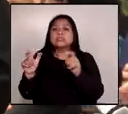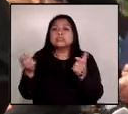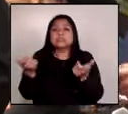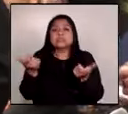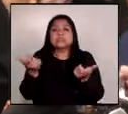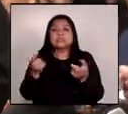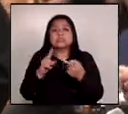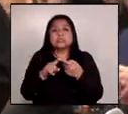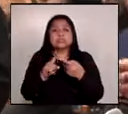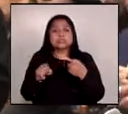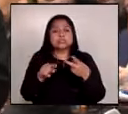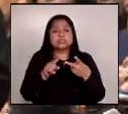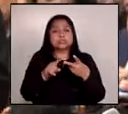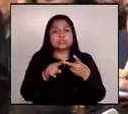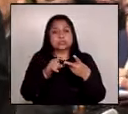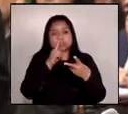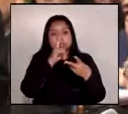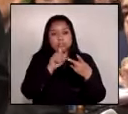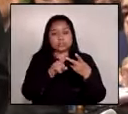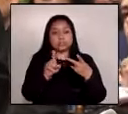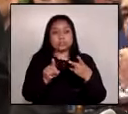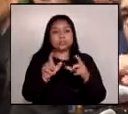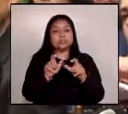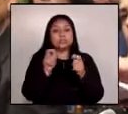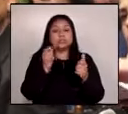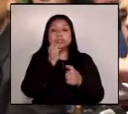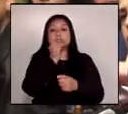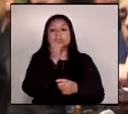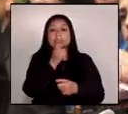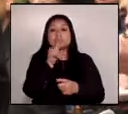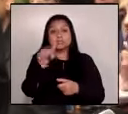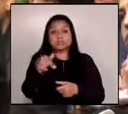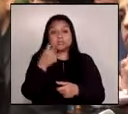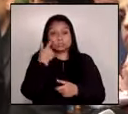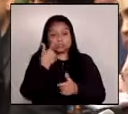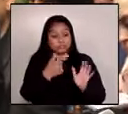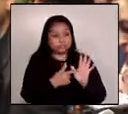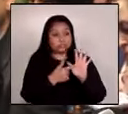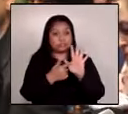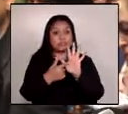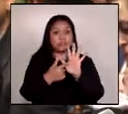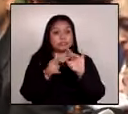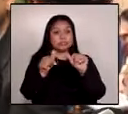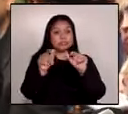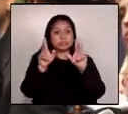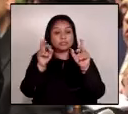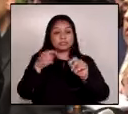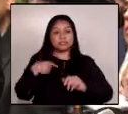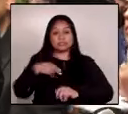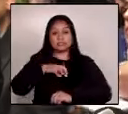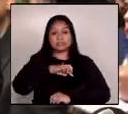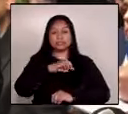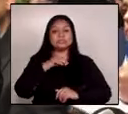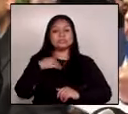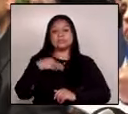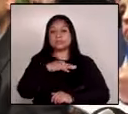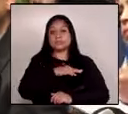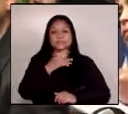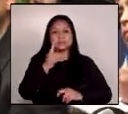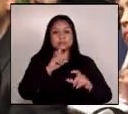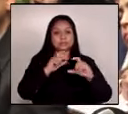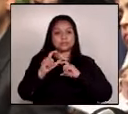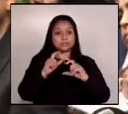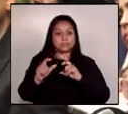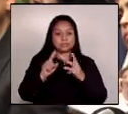también bueno sobre la sobre las denuncias que se dieron a conocer en el Ministerio de Comunicaciones pues